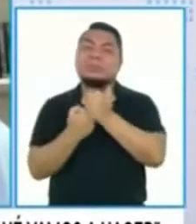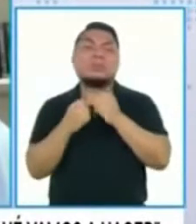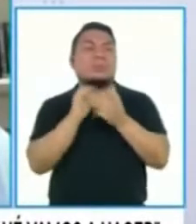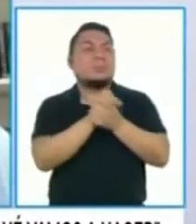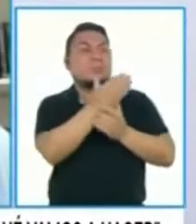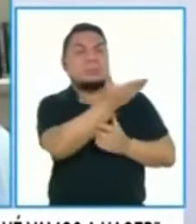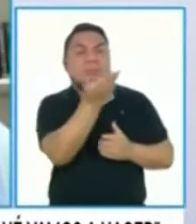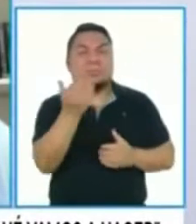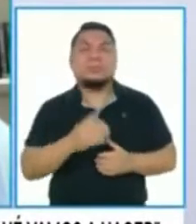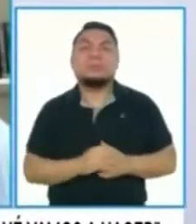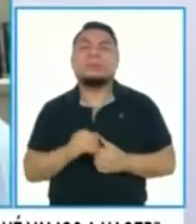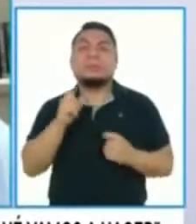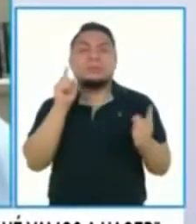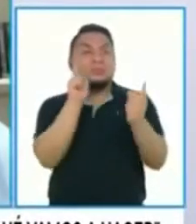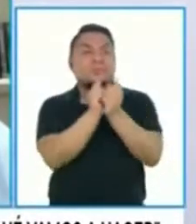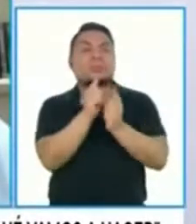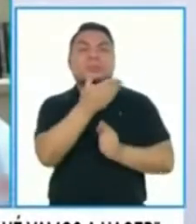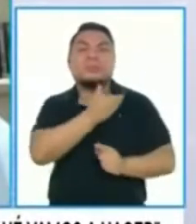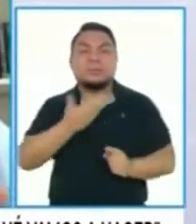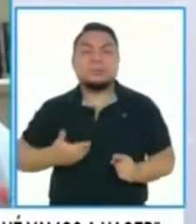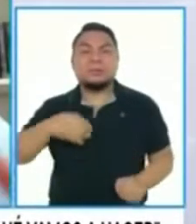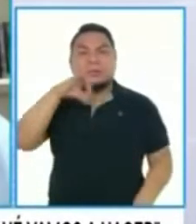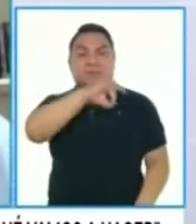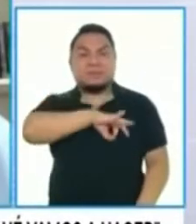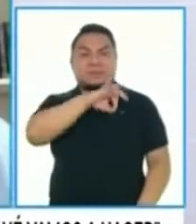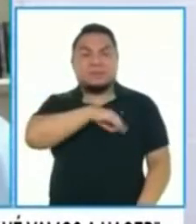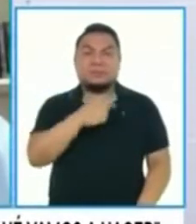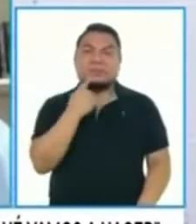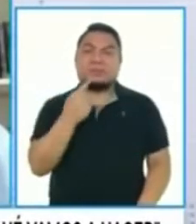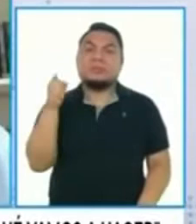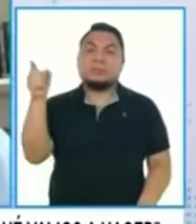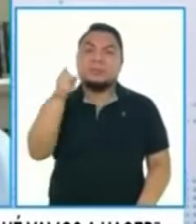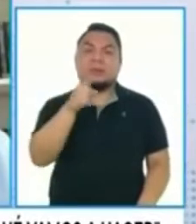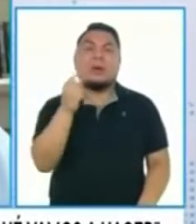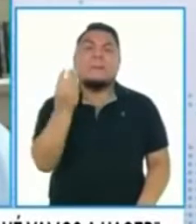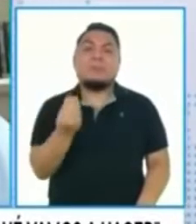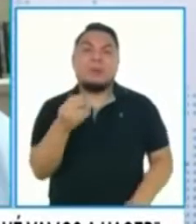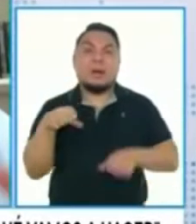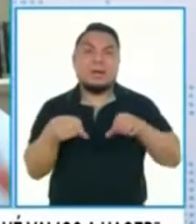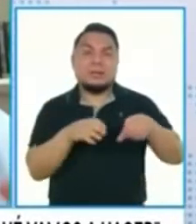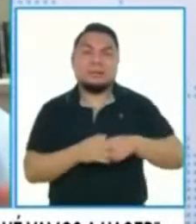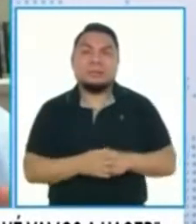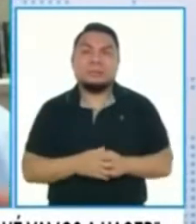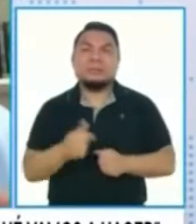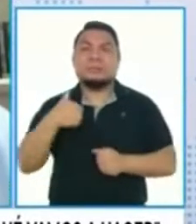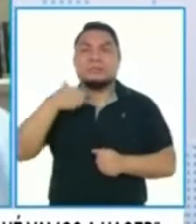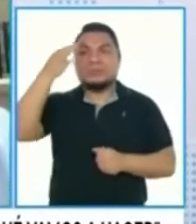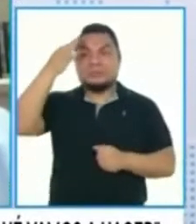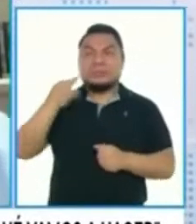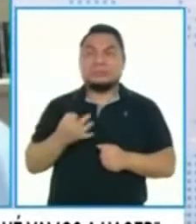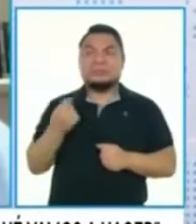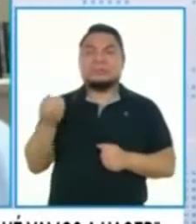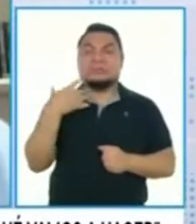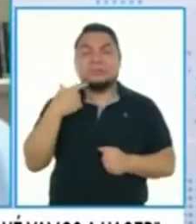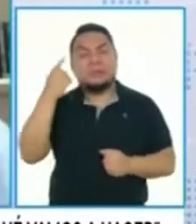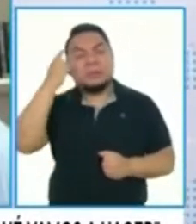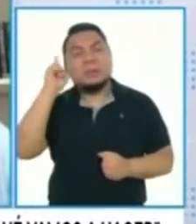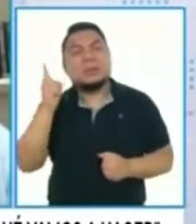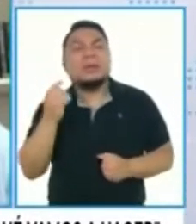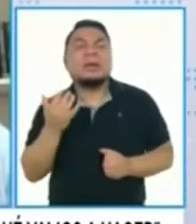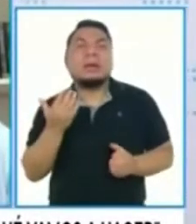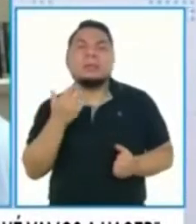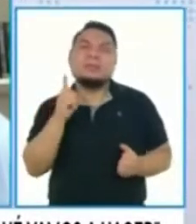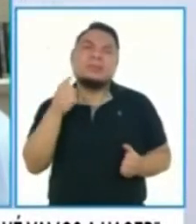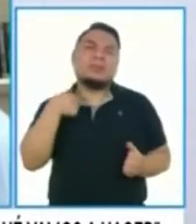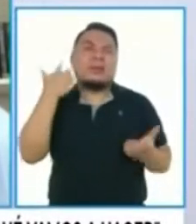con los cuales uno se puede beneficiar de las compras que ellos están haciendo. Yo sé que puede sonar ingenuo de mi parte,